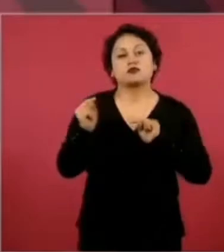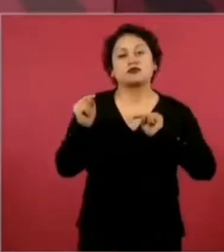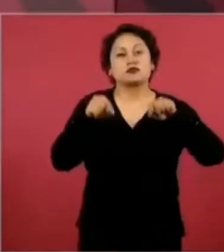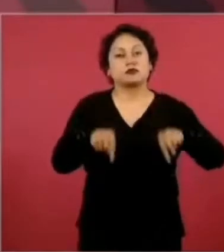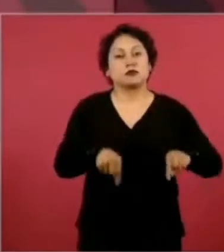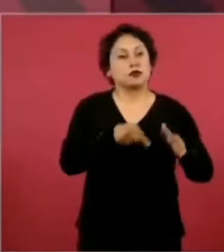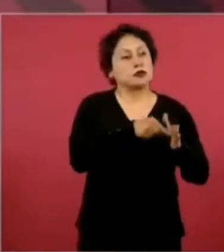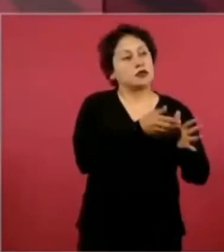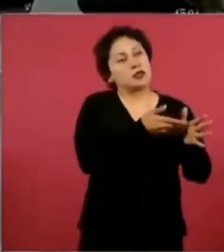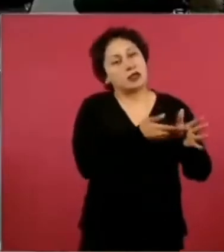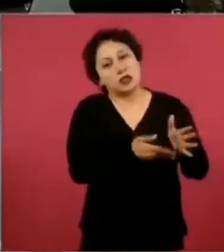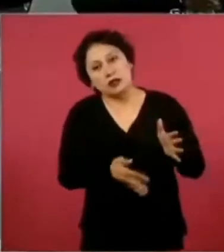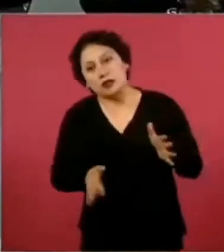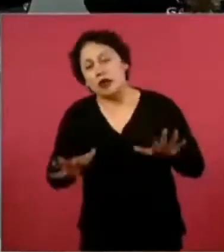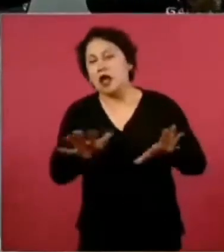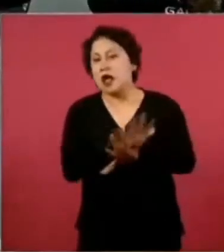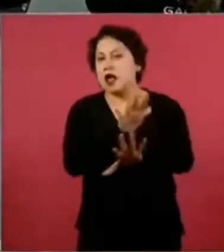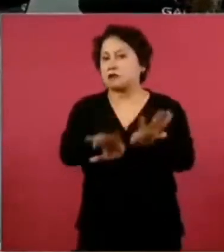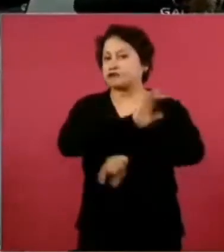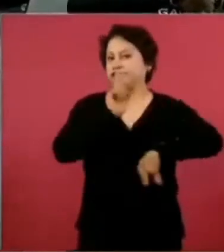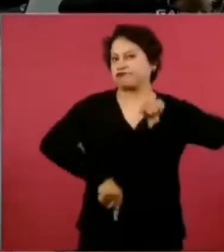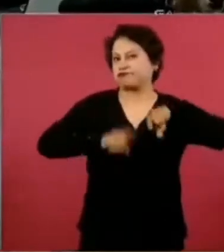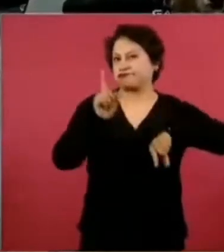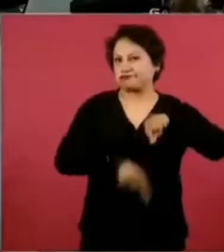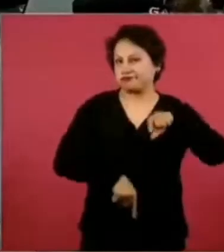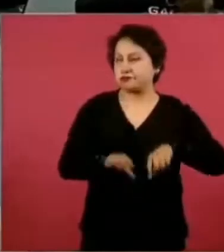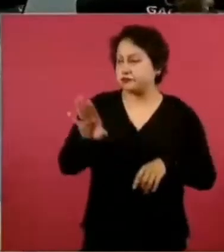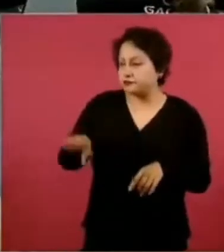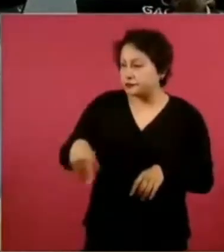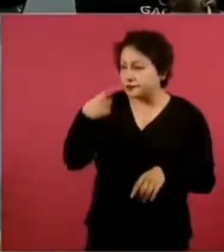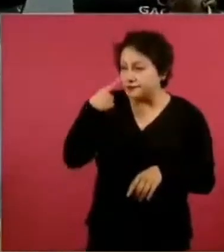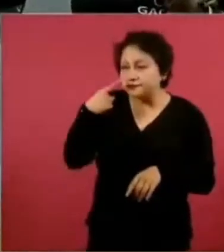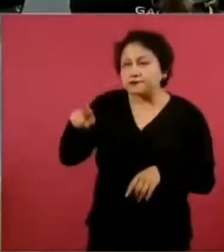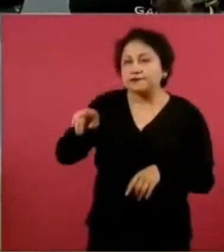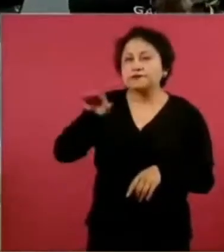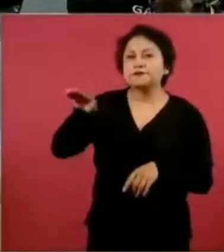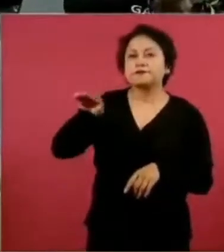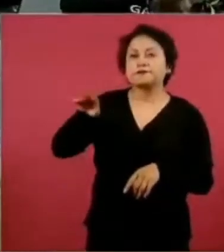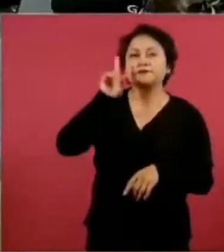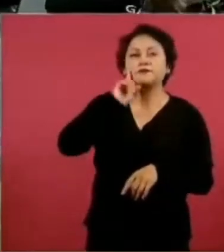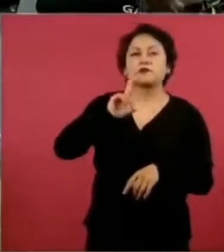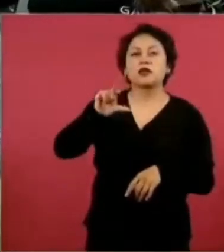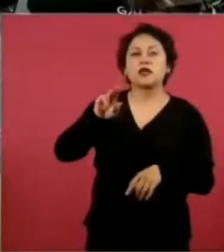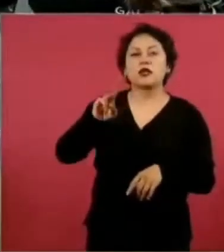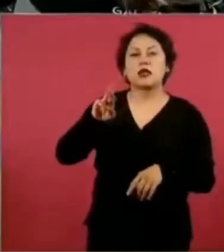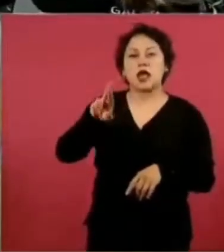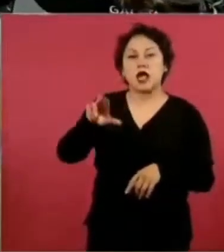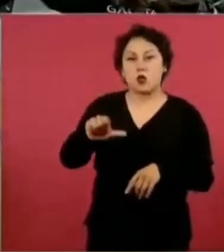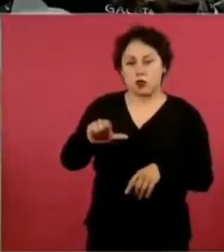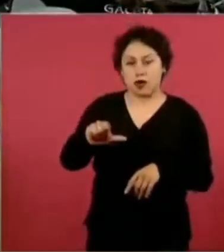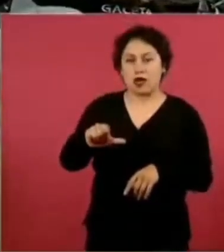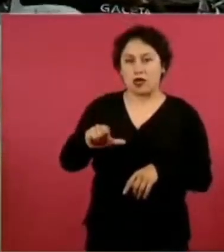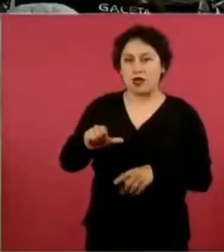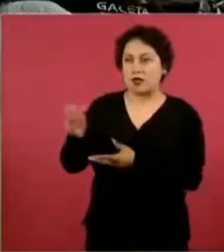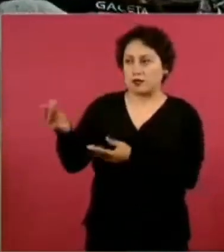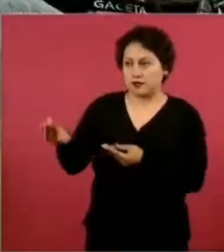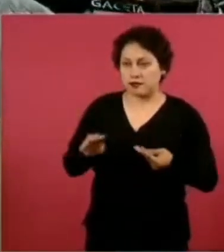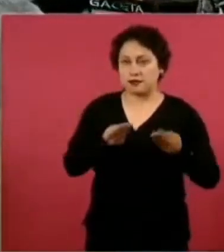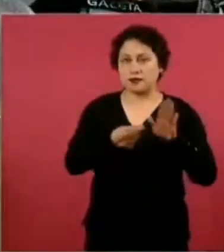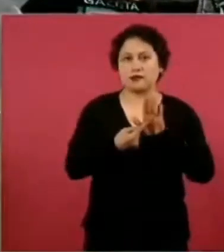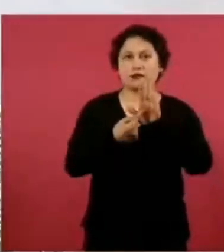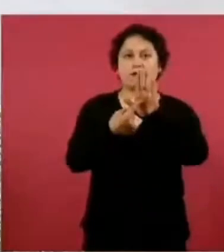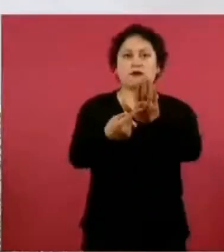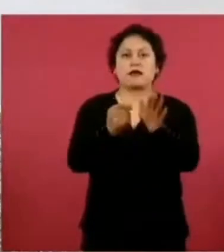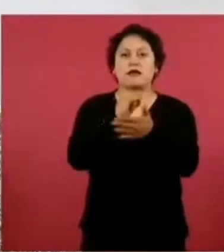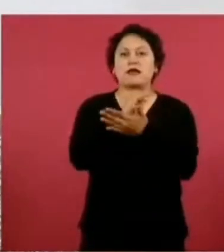¿Por qué no pones, le dices a Laura, el reporte, ya sea